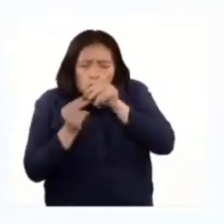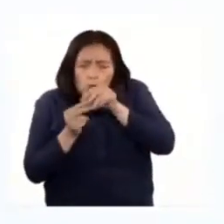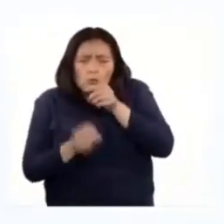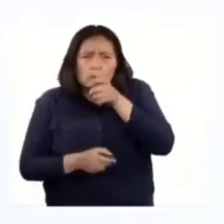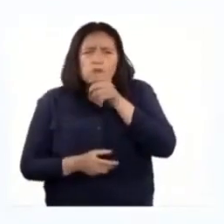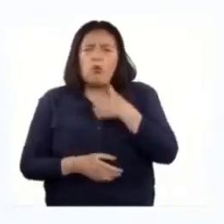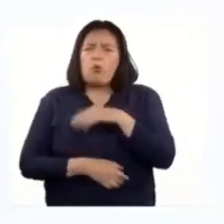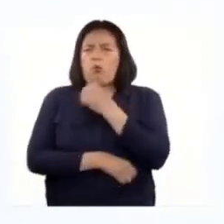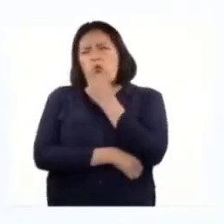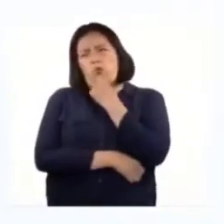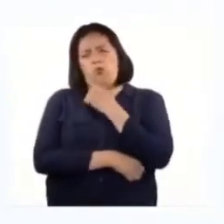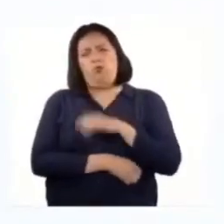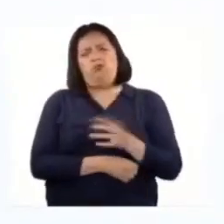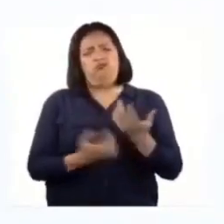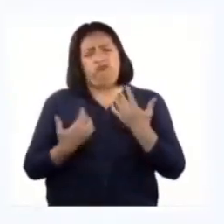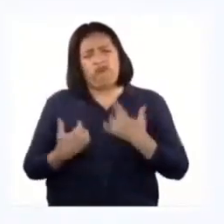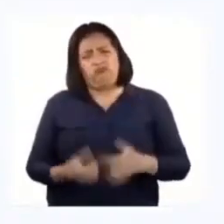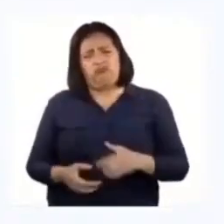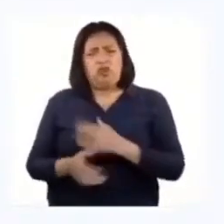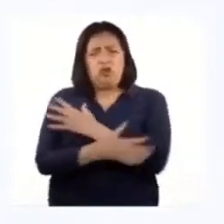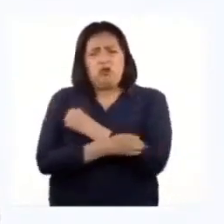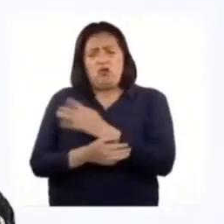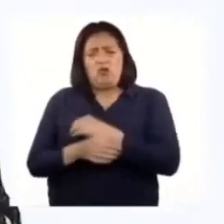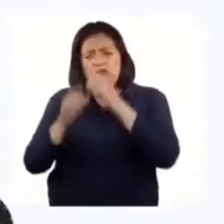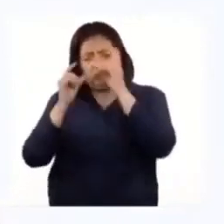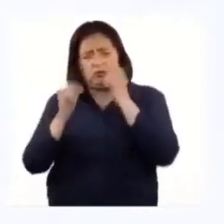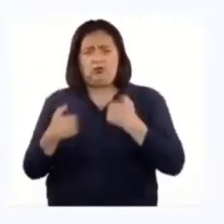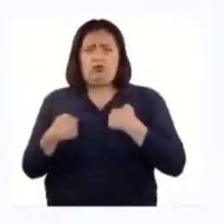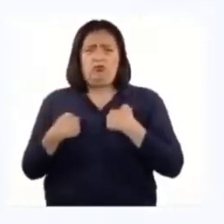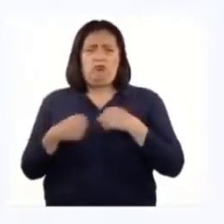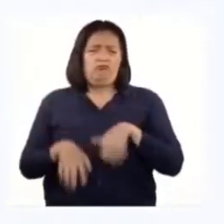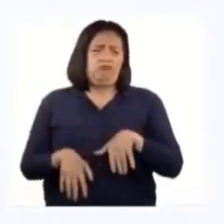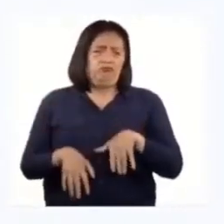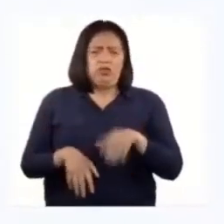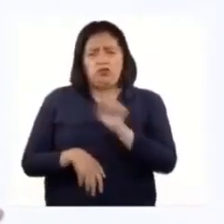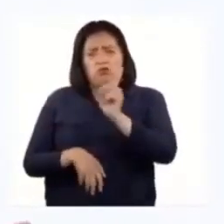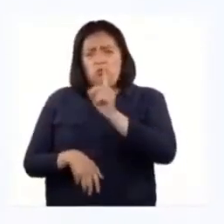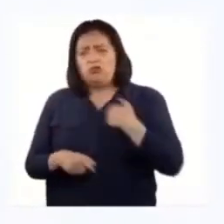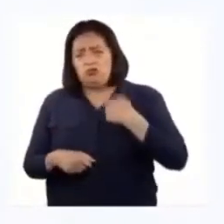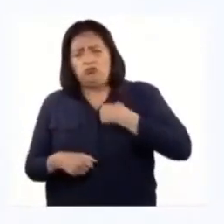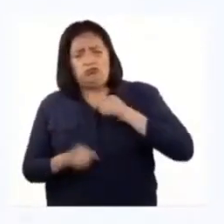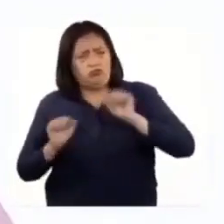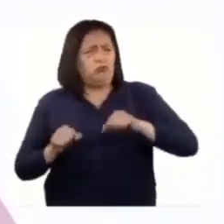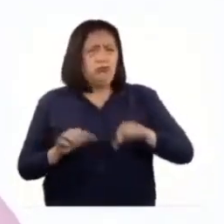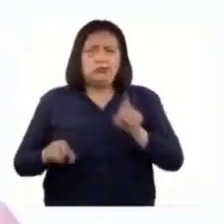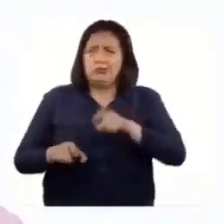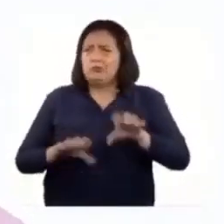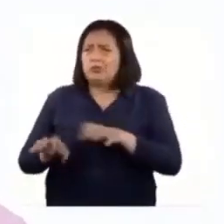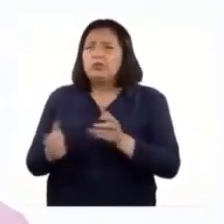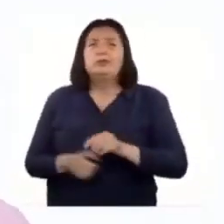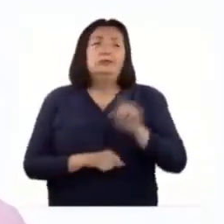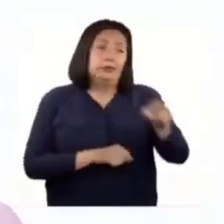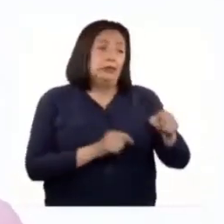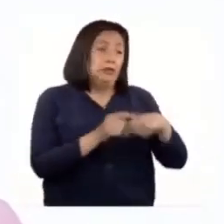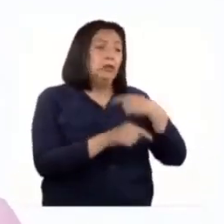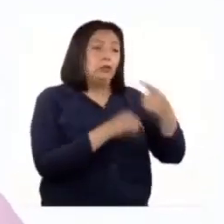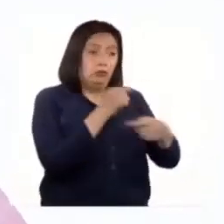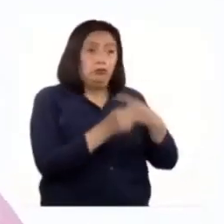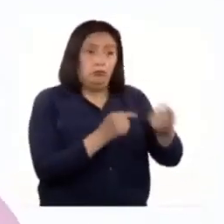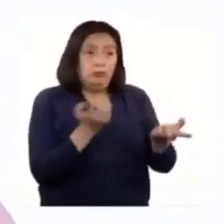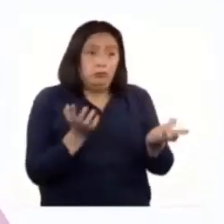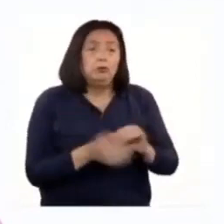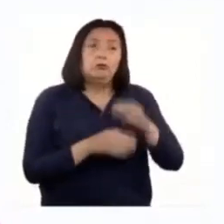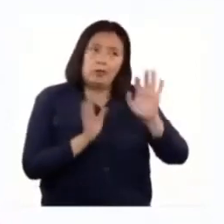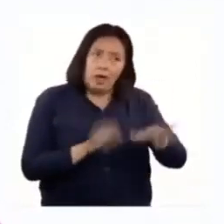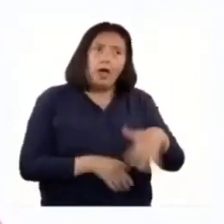saber que el oso de anteojos está en peligro de extinción. Pero no, no, yo no me voy a quedar con los brazos cruzados. Algo tenemos que hacer. Pues te cuento, Patricia,